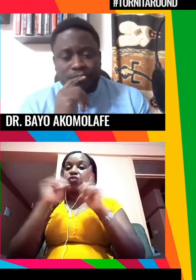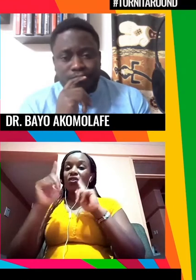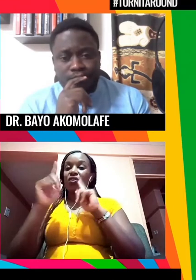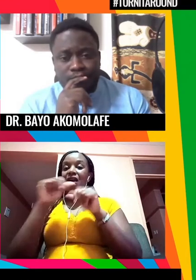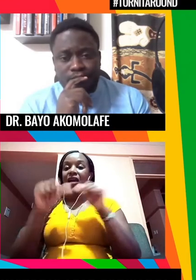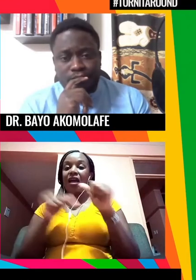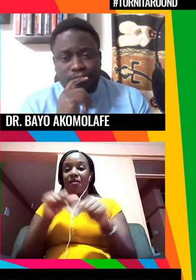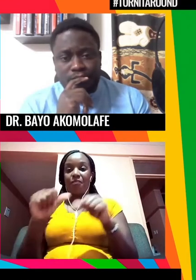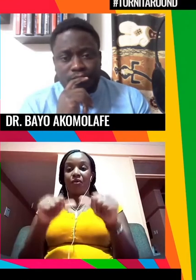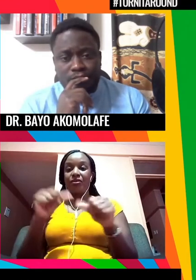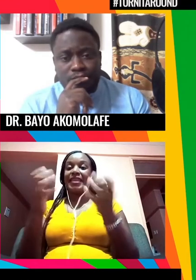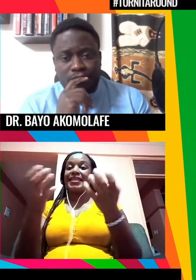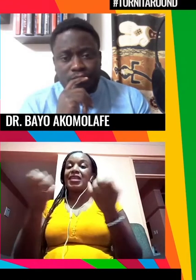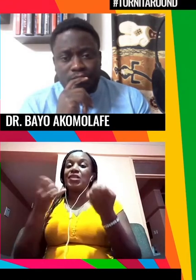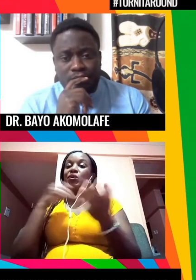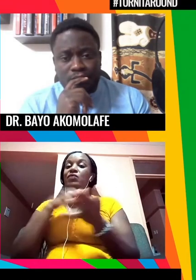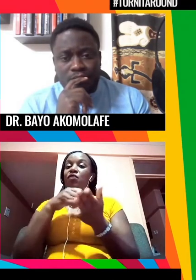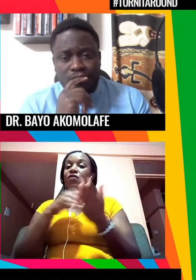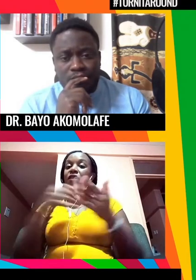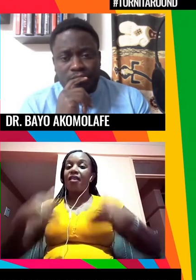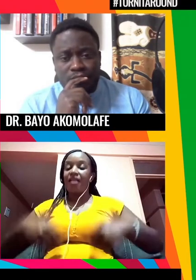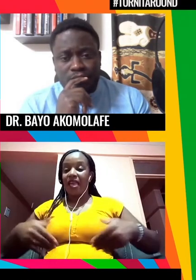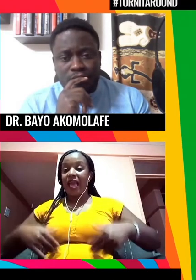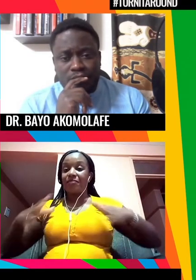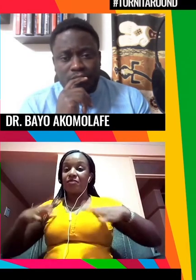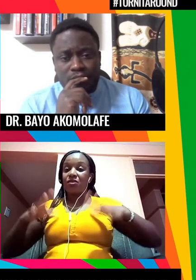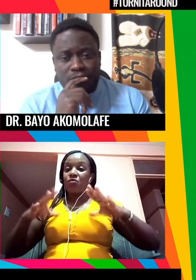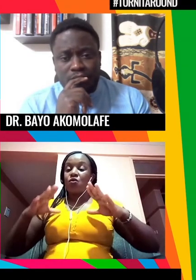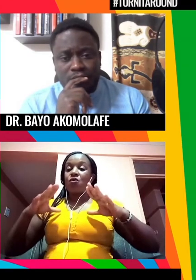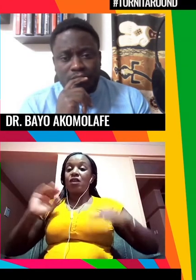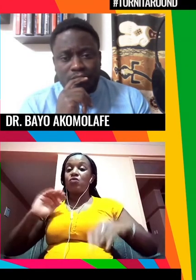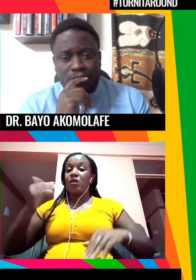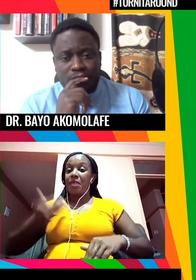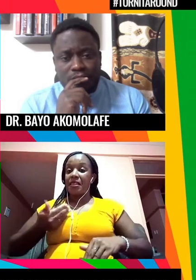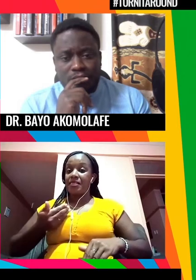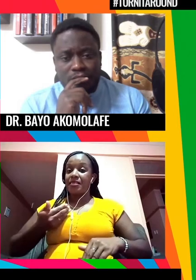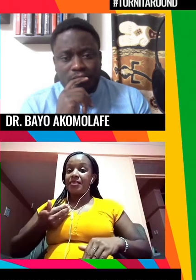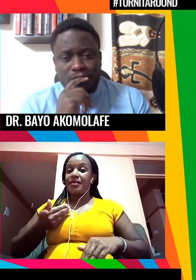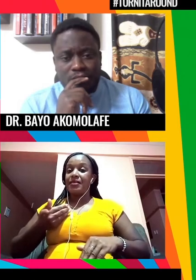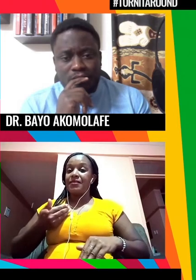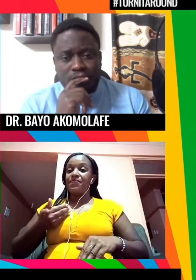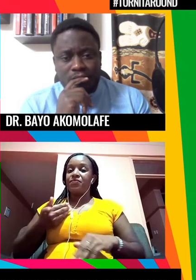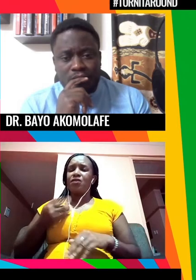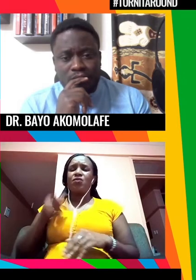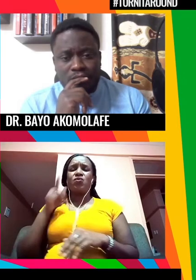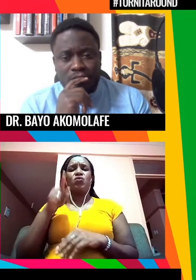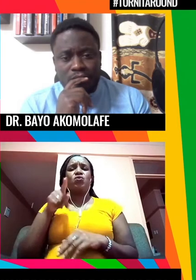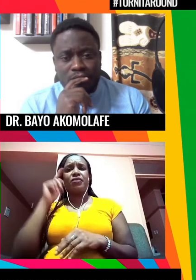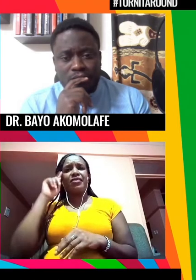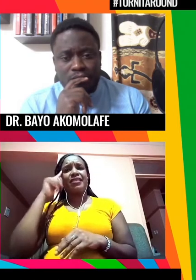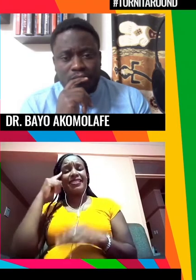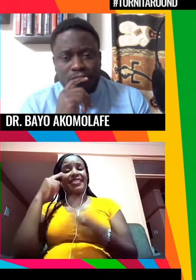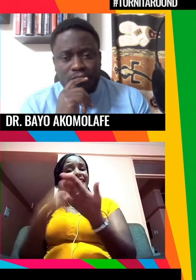necesidad de implicar a los jóvenes sobre todo mujeres y niñas en las decisiones que afectan a sus vidas y cómo ves que ese diálogo